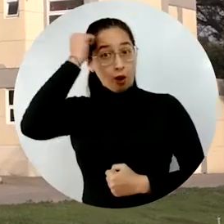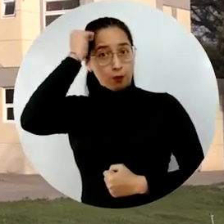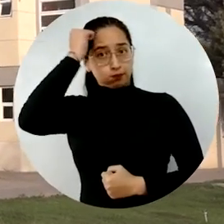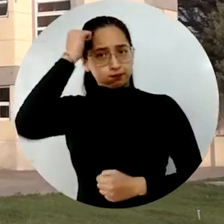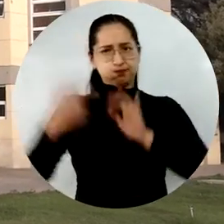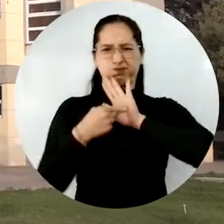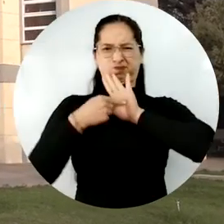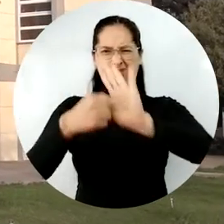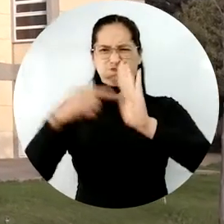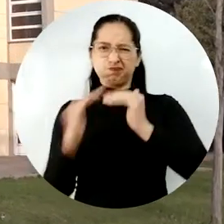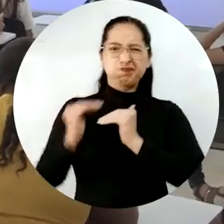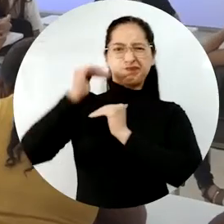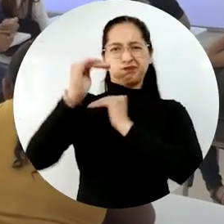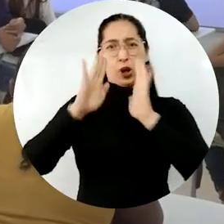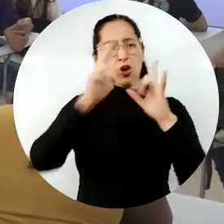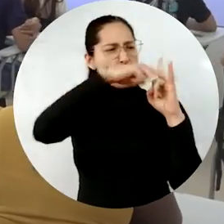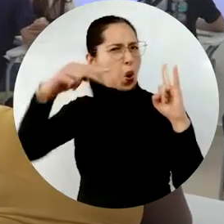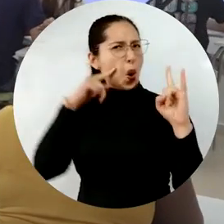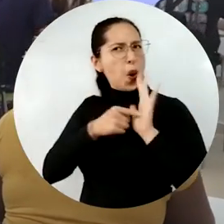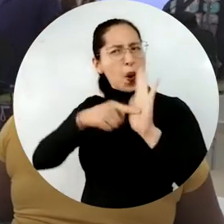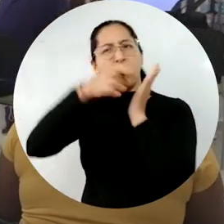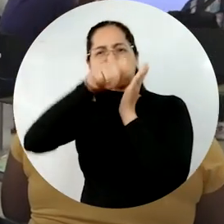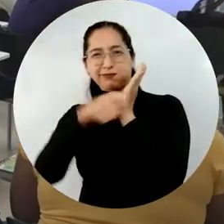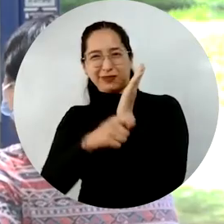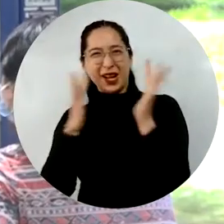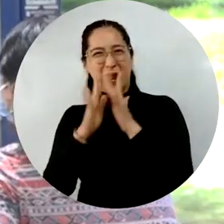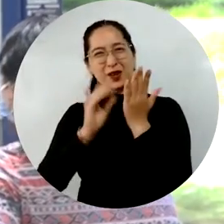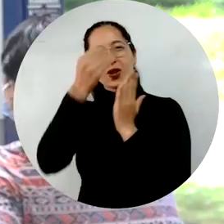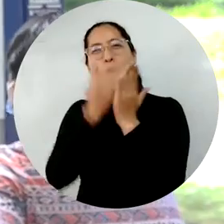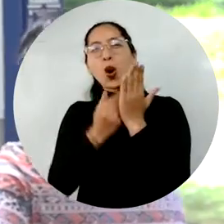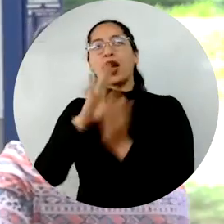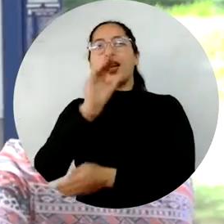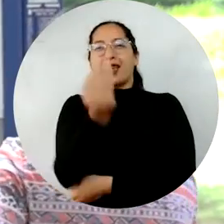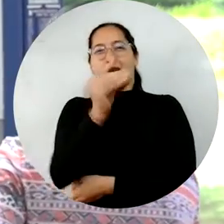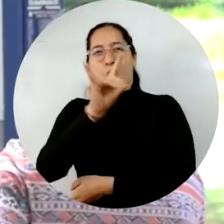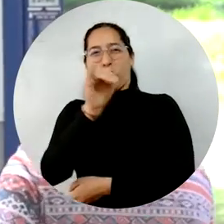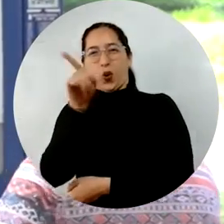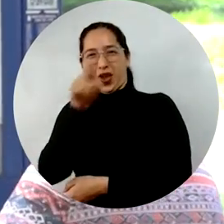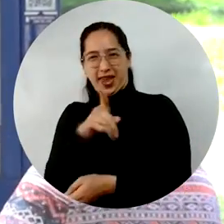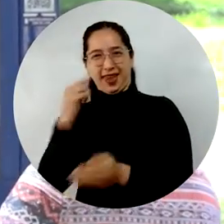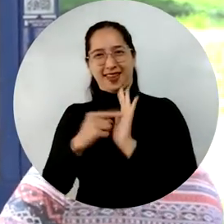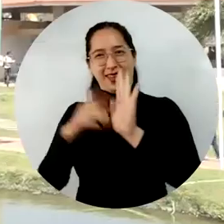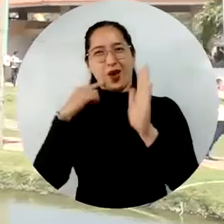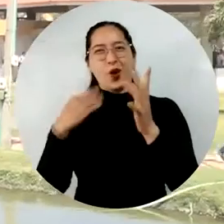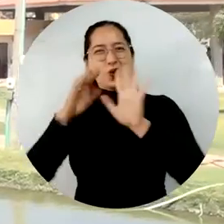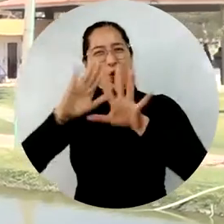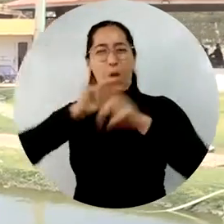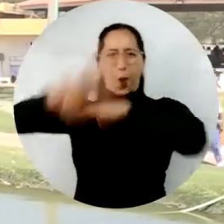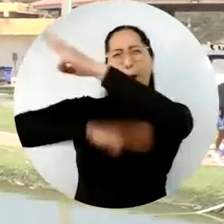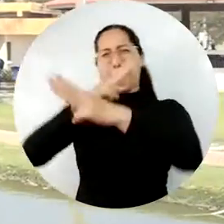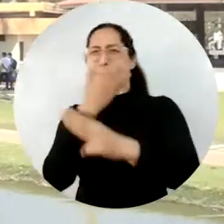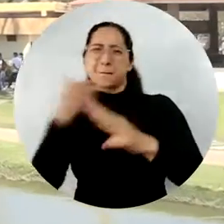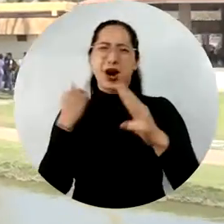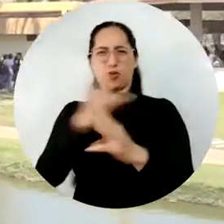Docentes destacan la clasificación de la Universidad del Magdalena en el QS World University Ranking, donde figuran las universidades